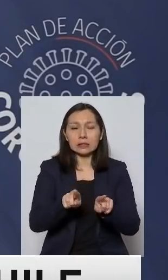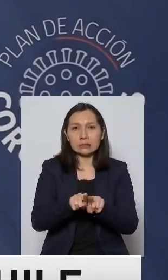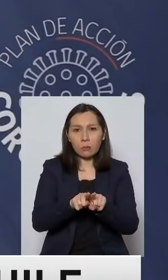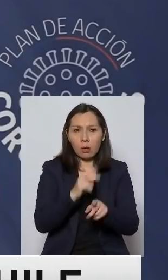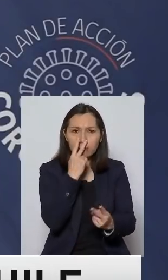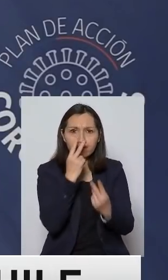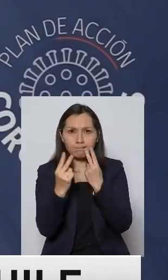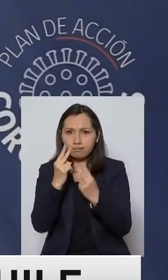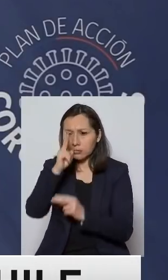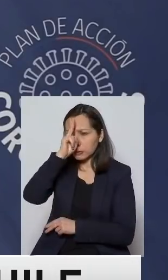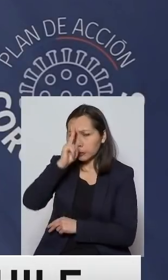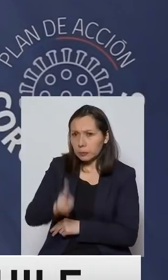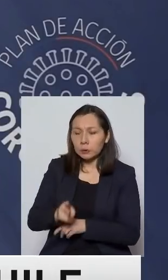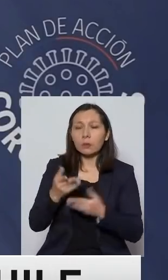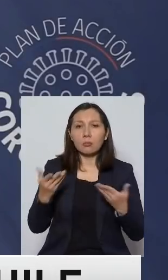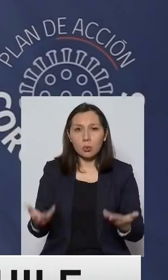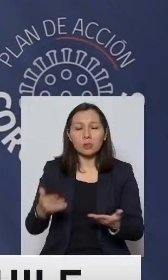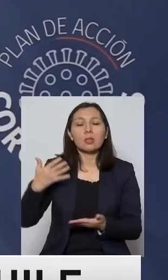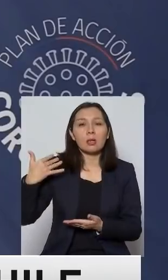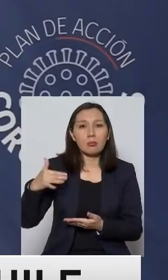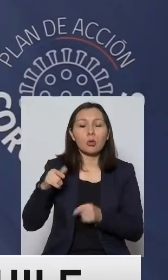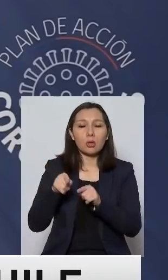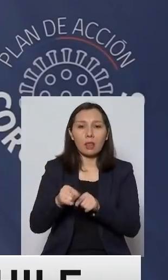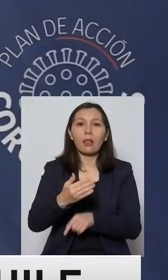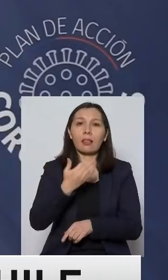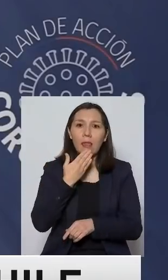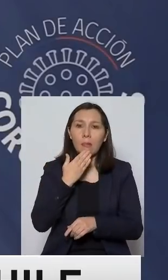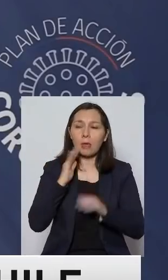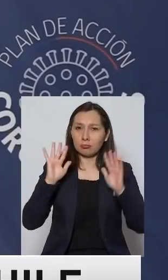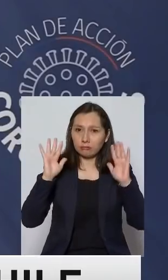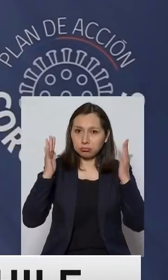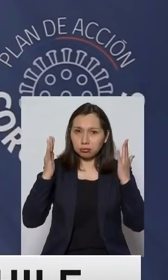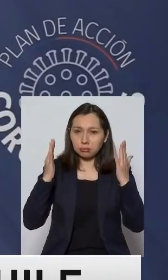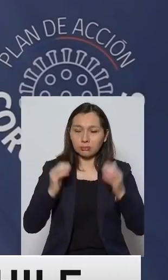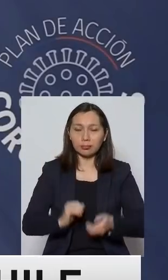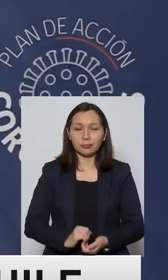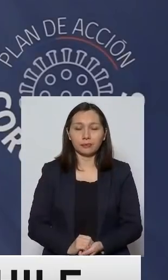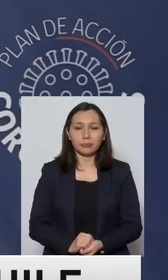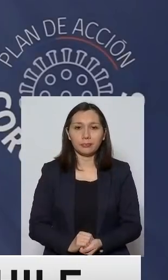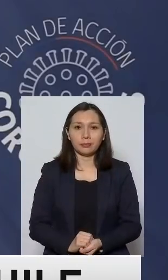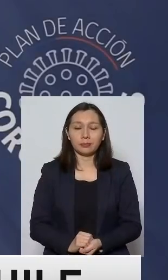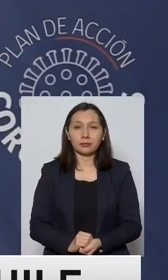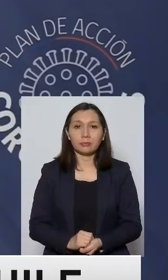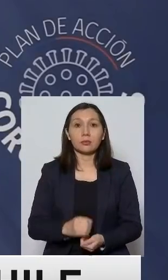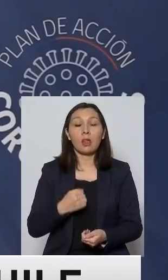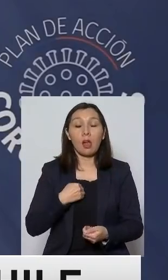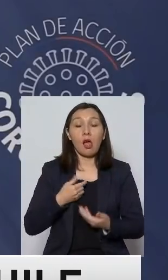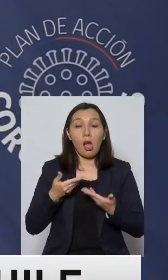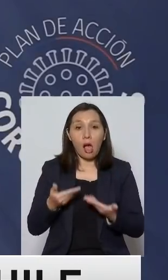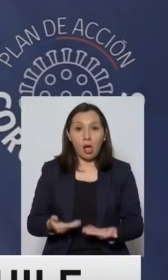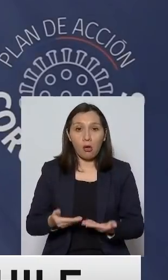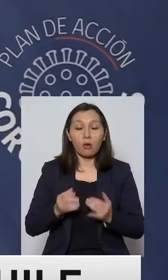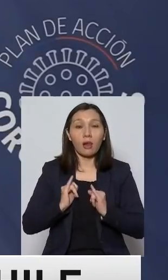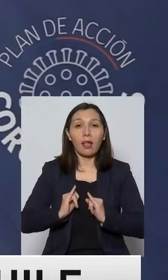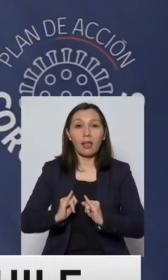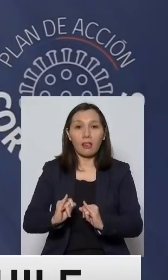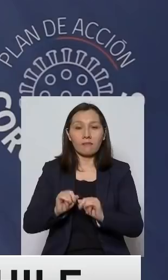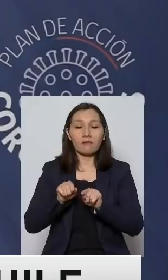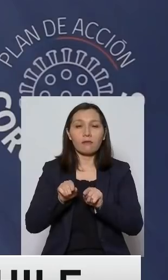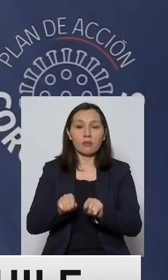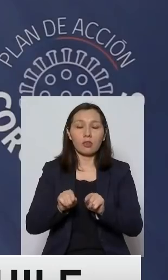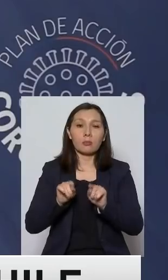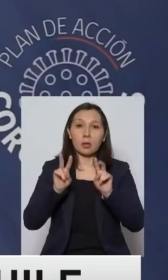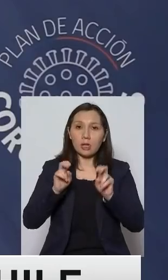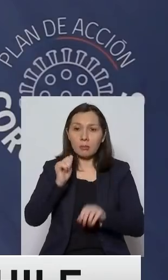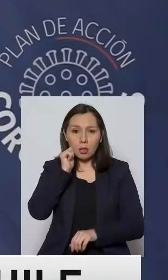mirarlos y por eso es importante también aplaudirlos. Voy a pasar ahora al reporte